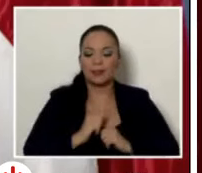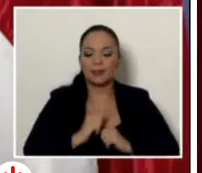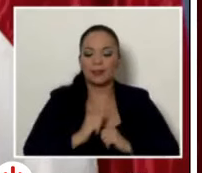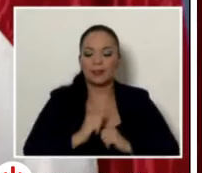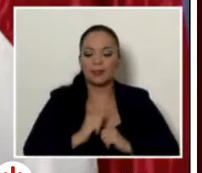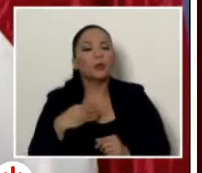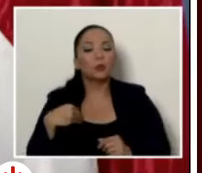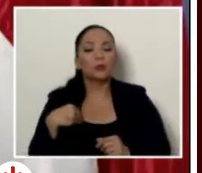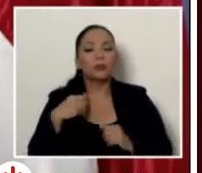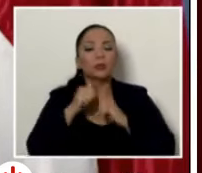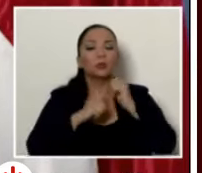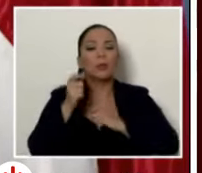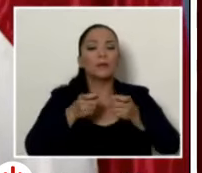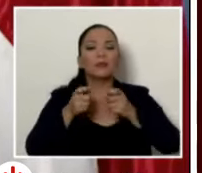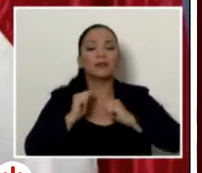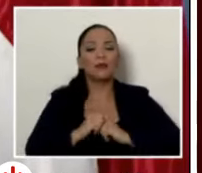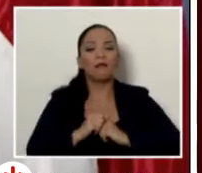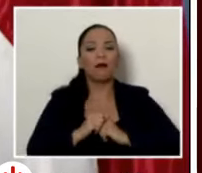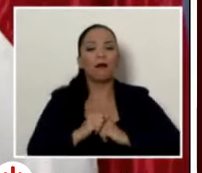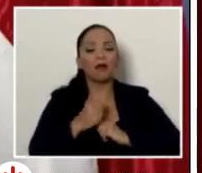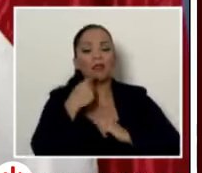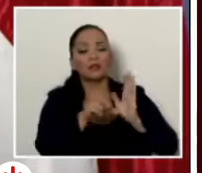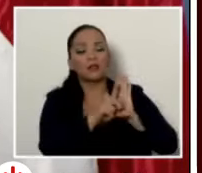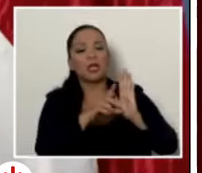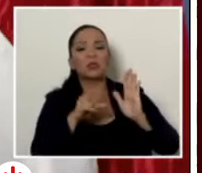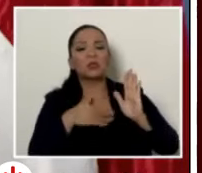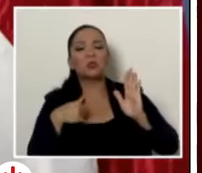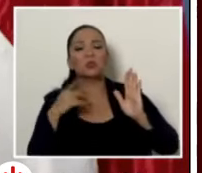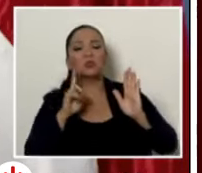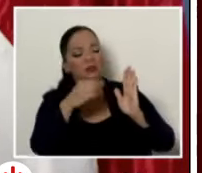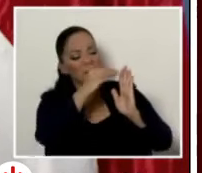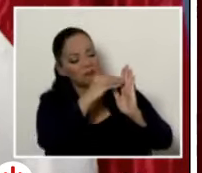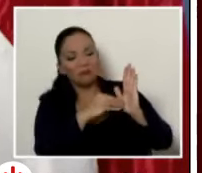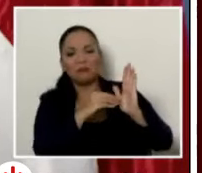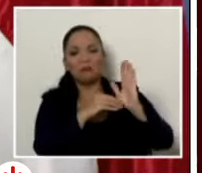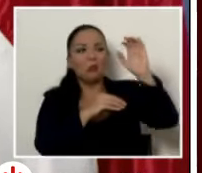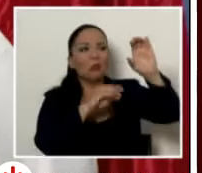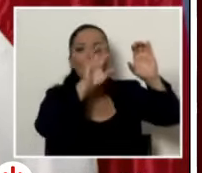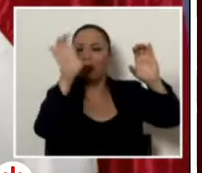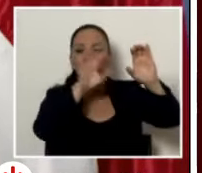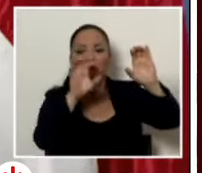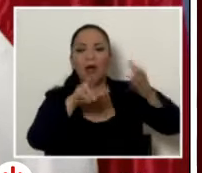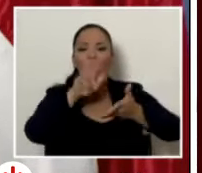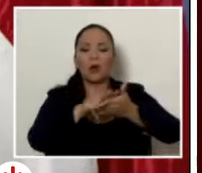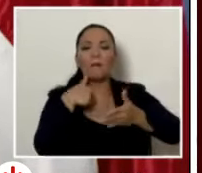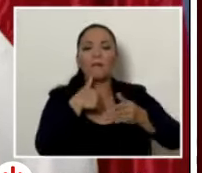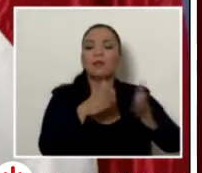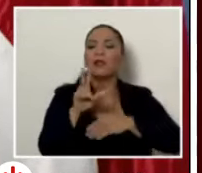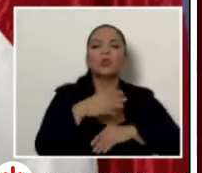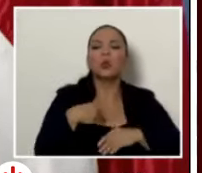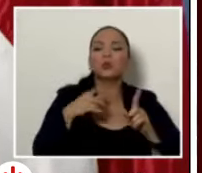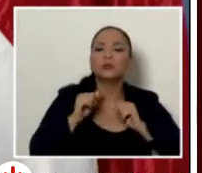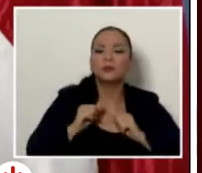estructura administrativa que por ley tenemos que tener, no nos gusta el organigrama aprobado por Medeplan, y solitos